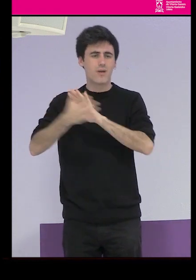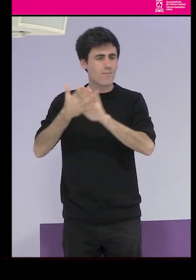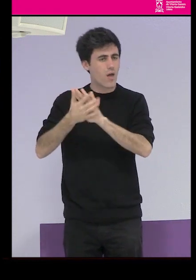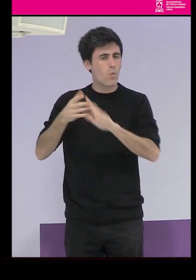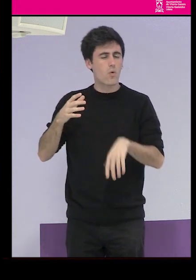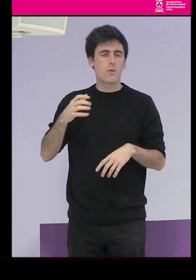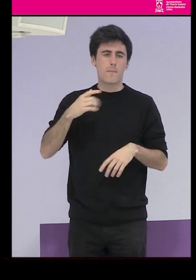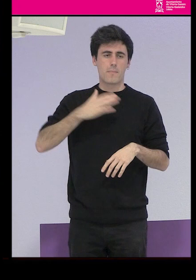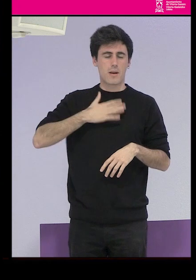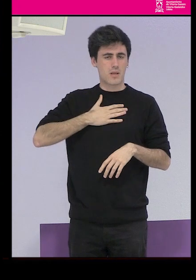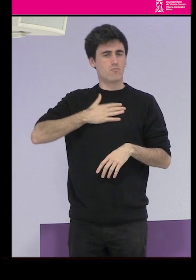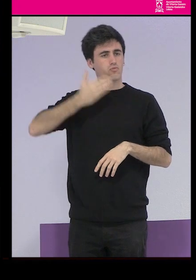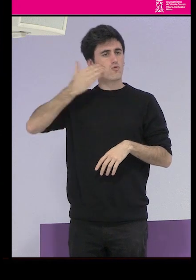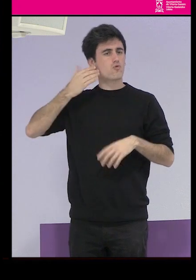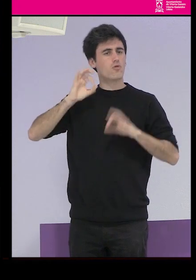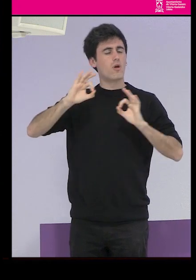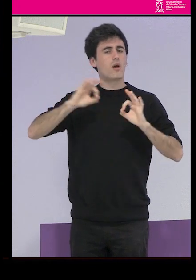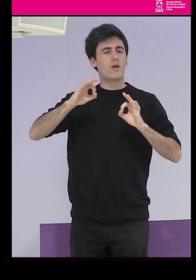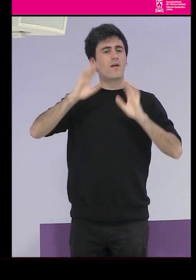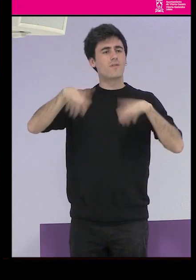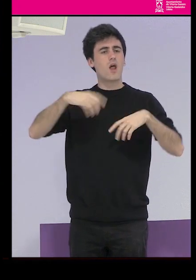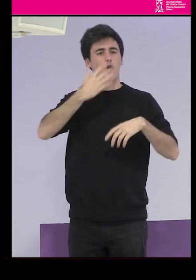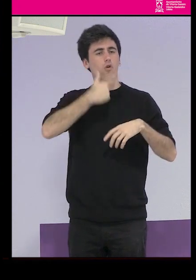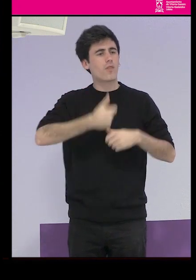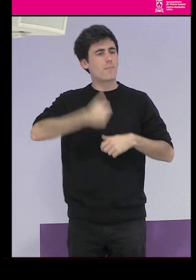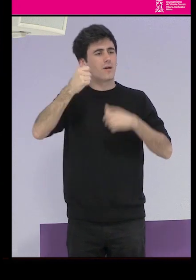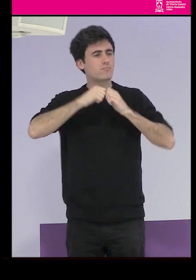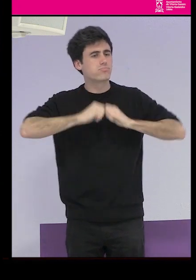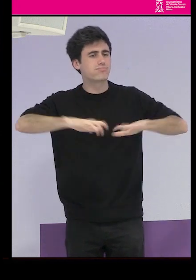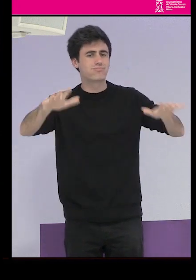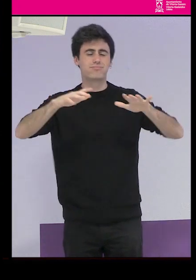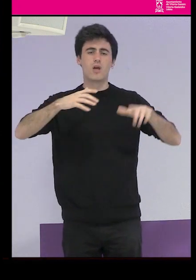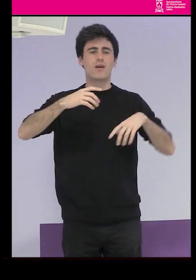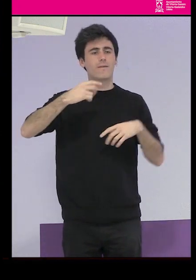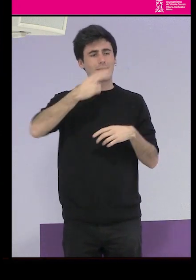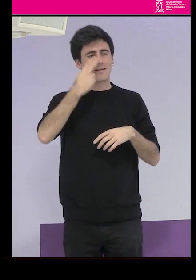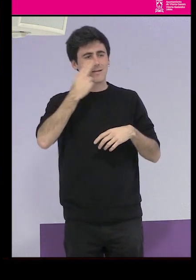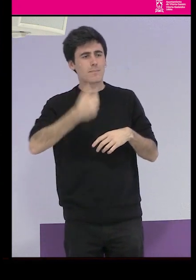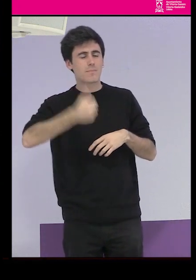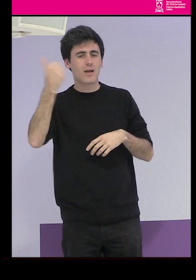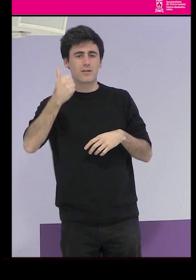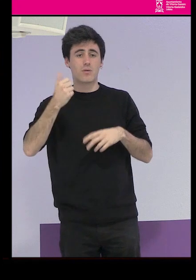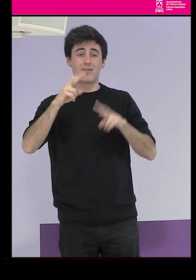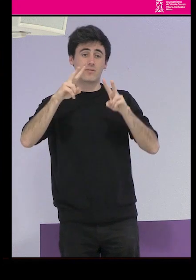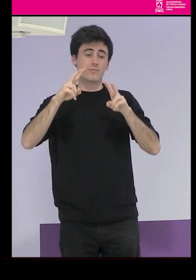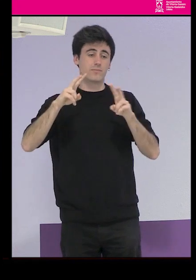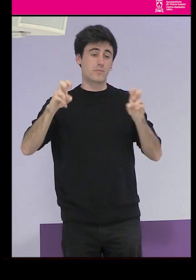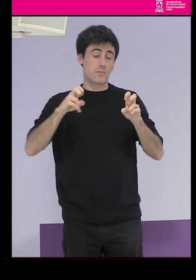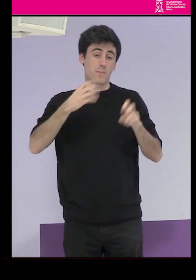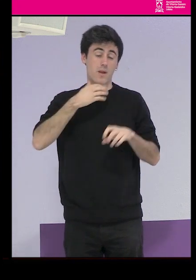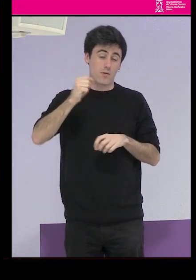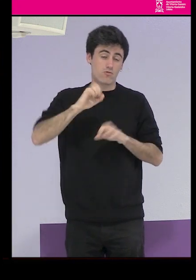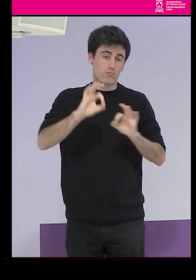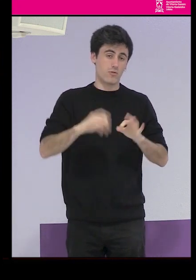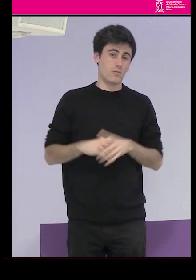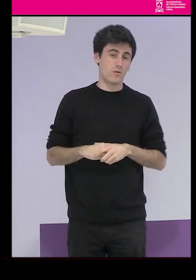un orgullo, ¿no? Que cada vez se conozca más, que se hable más y que cause este interés, ¿no? Con este día tan maravilloso que hay, pues os agradezco